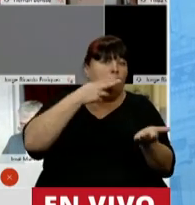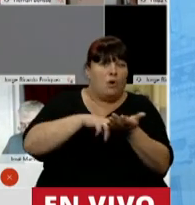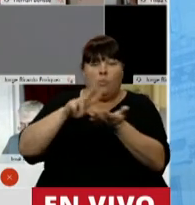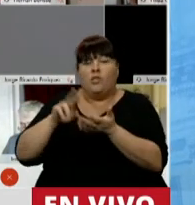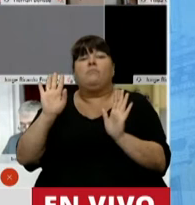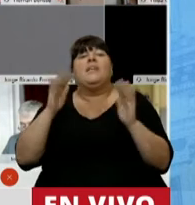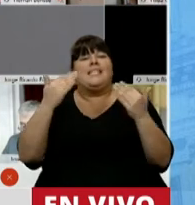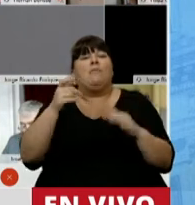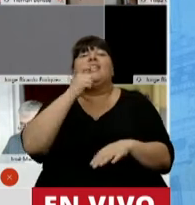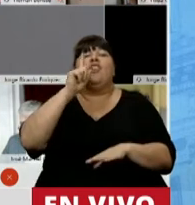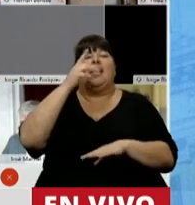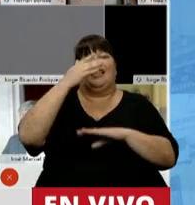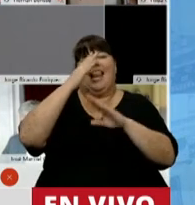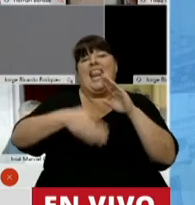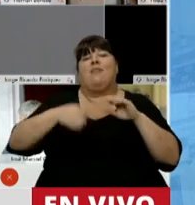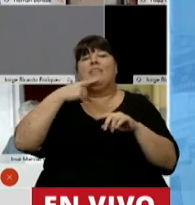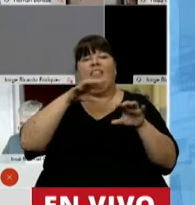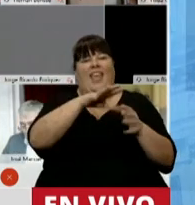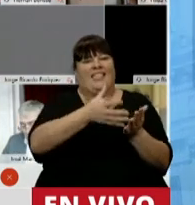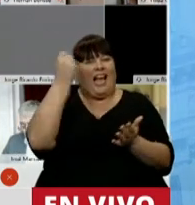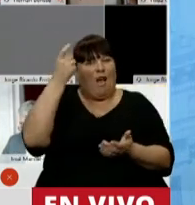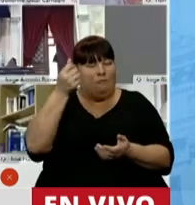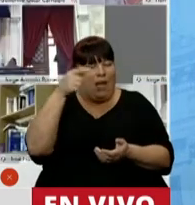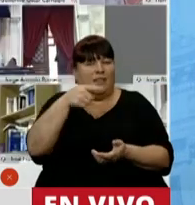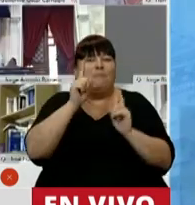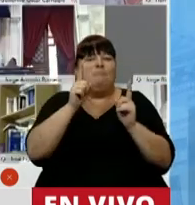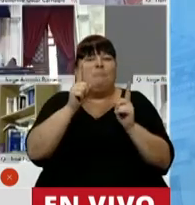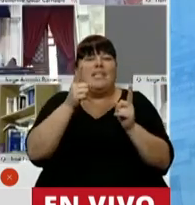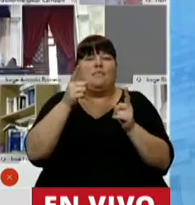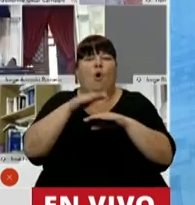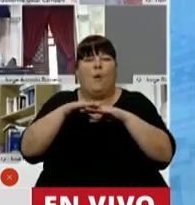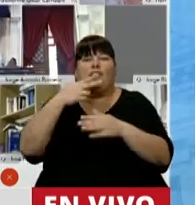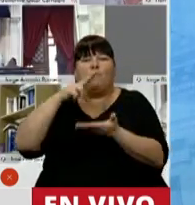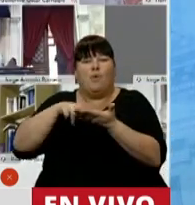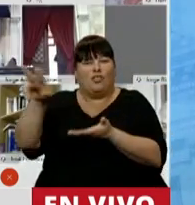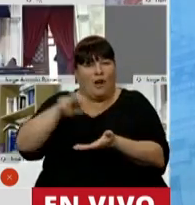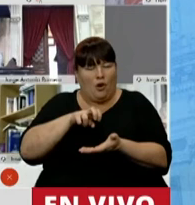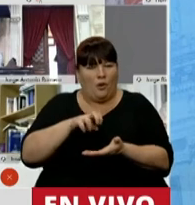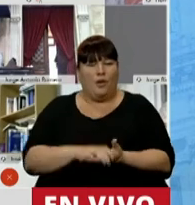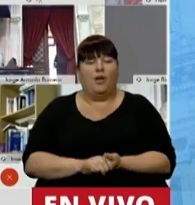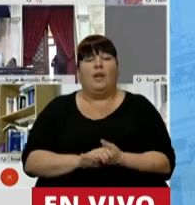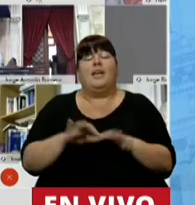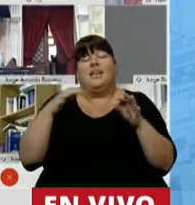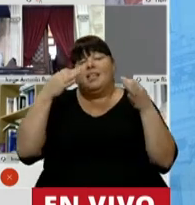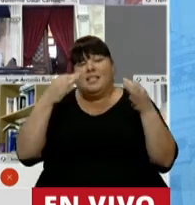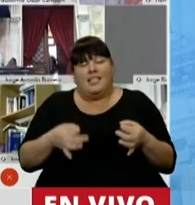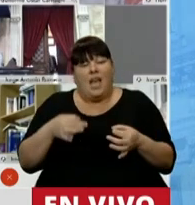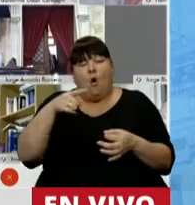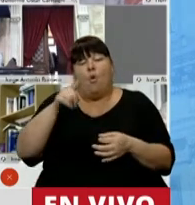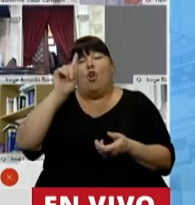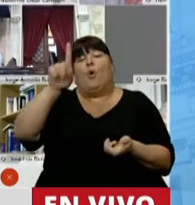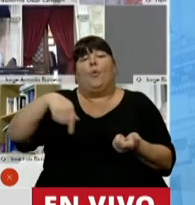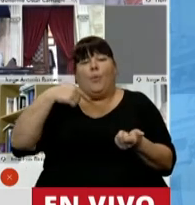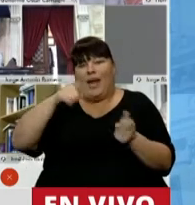medida que no supere los límites de la confiscatoriedad respecto de un mismo hecho imponible. Seguramente los cuestionamientos van a